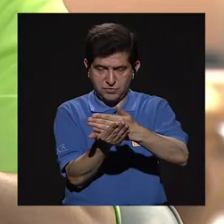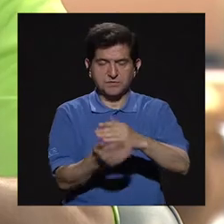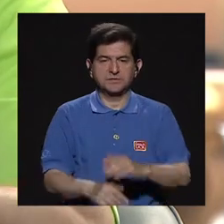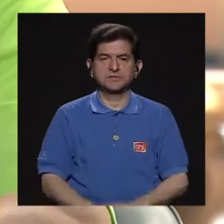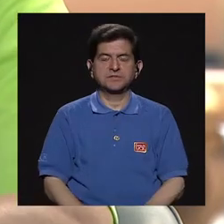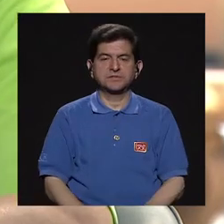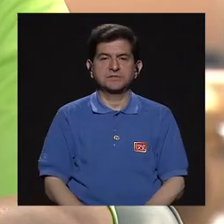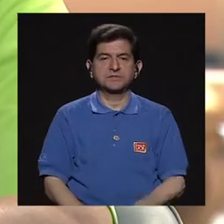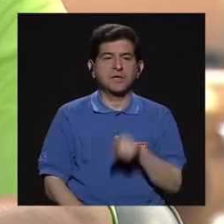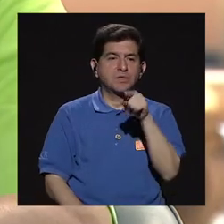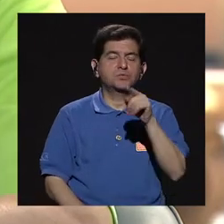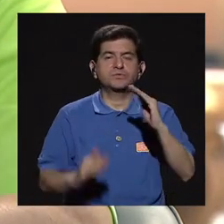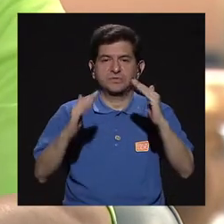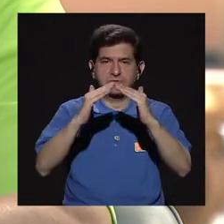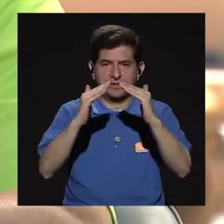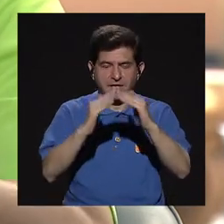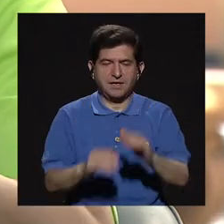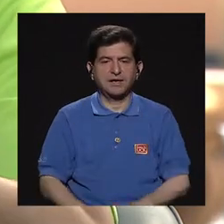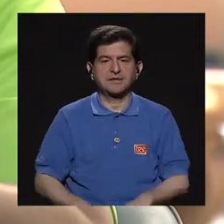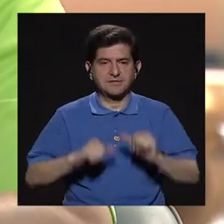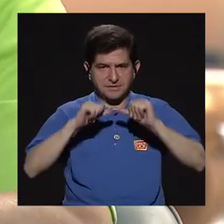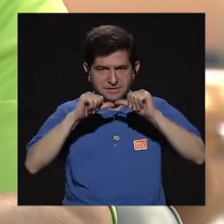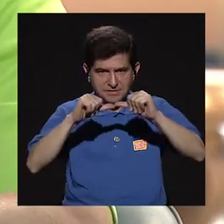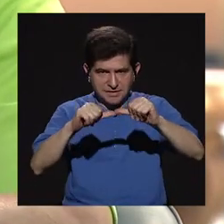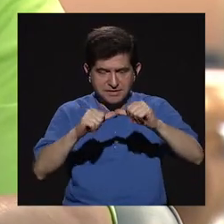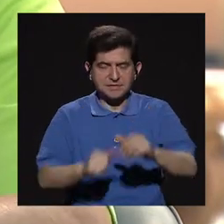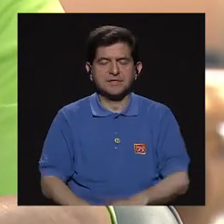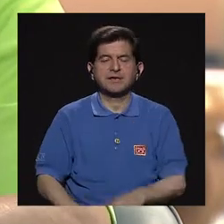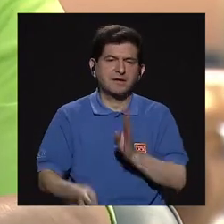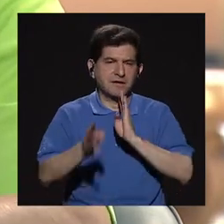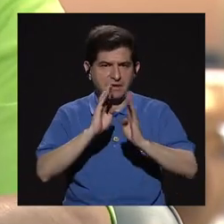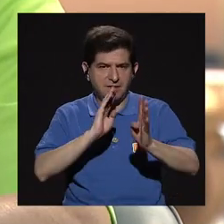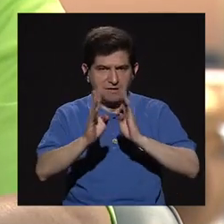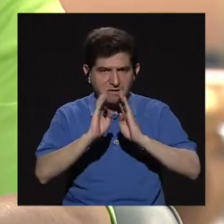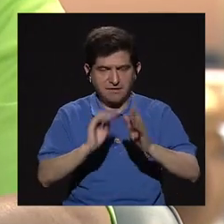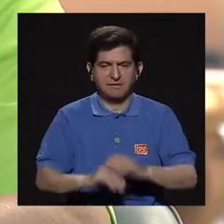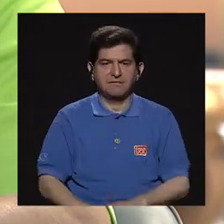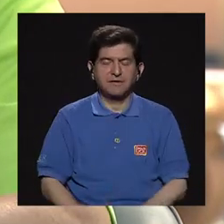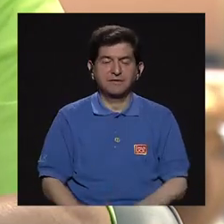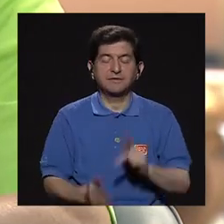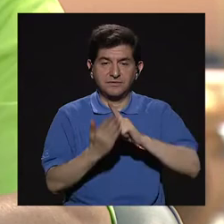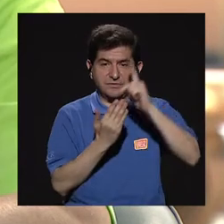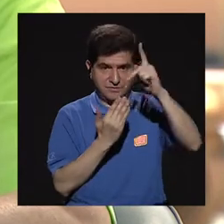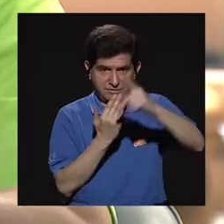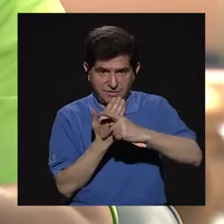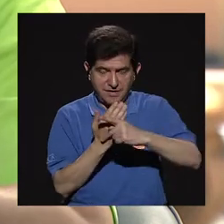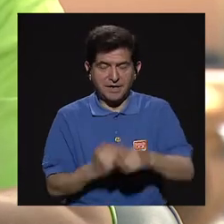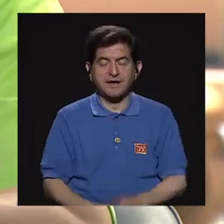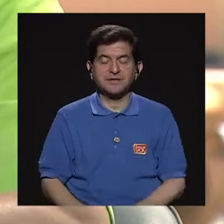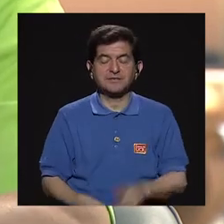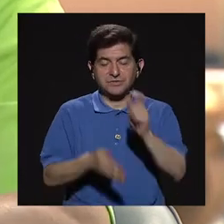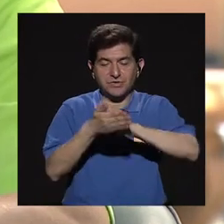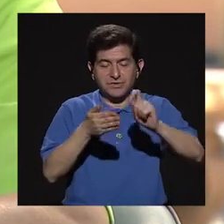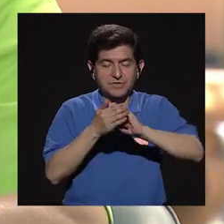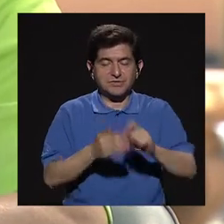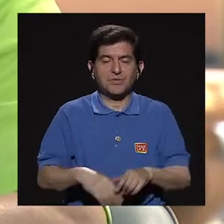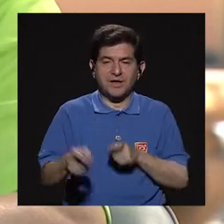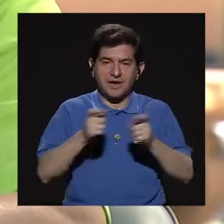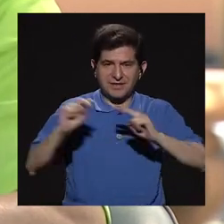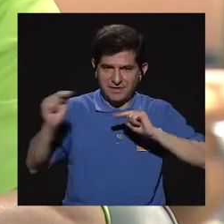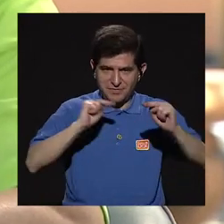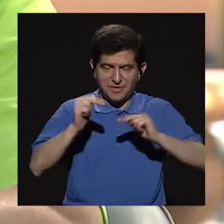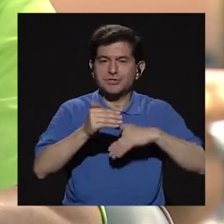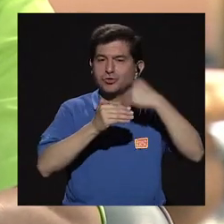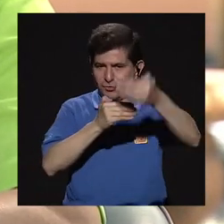y allá en sus hogares vamos a continuar conversando sobre este proyecto de la Escuela de Administración de